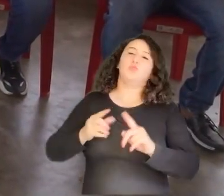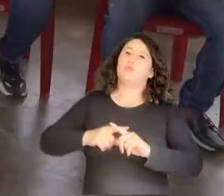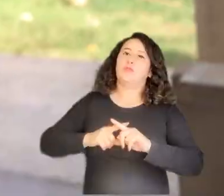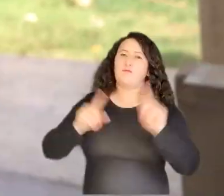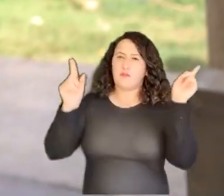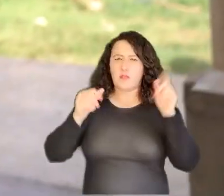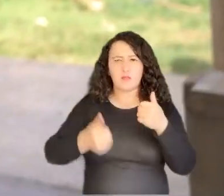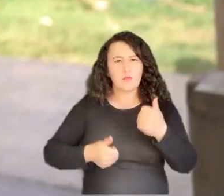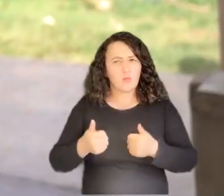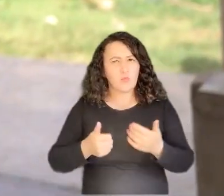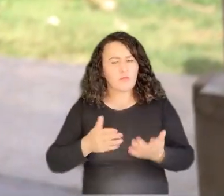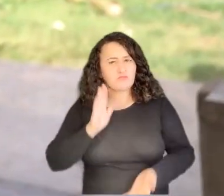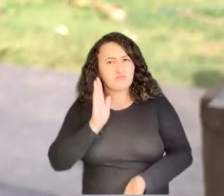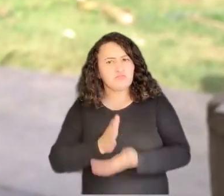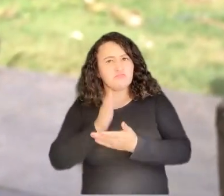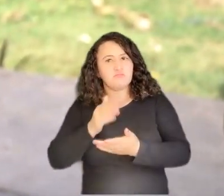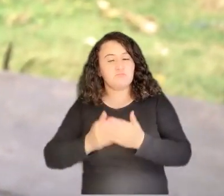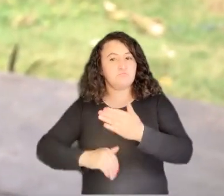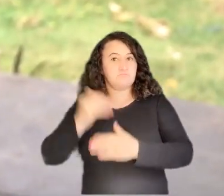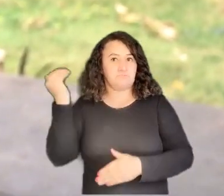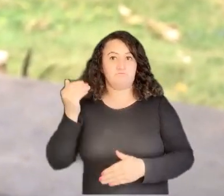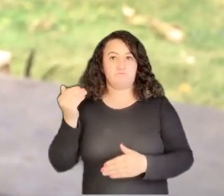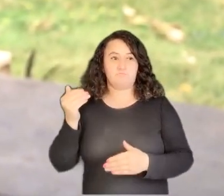haciendo a partir de que empezamos a hablar de eso?